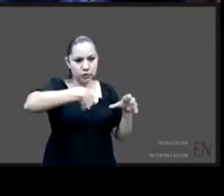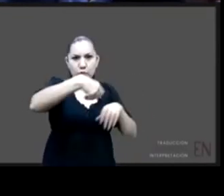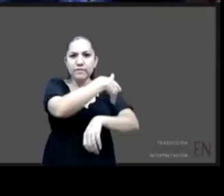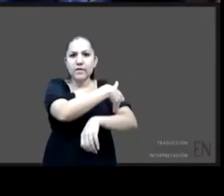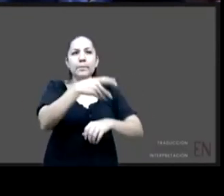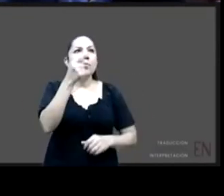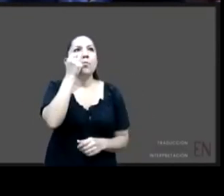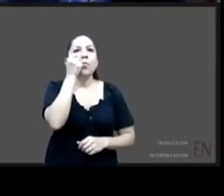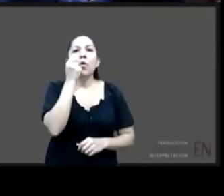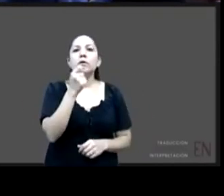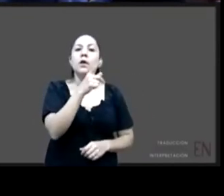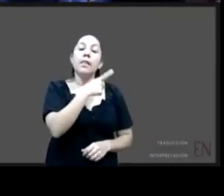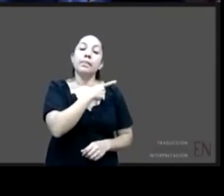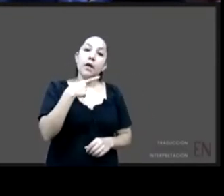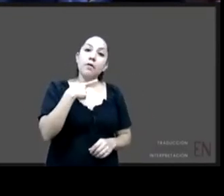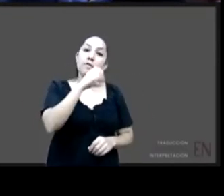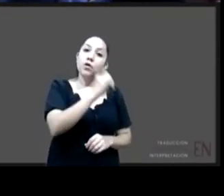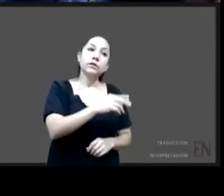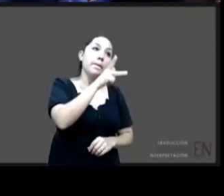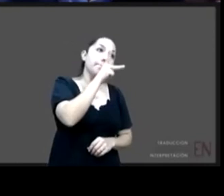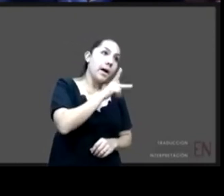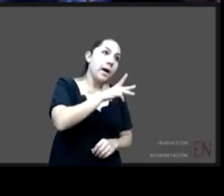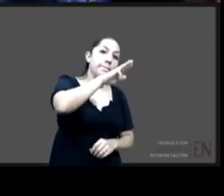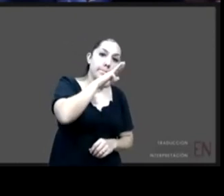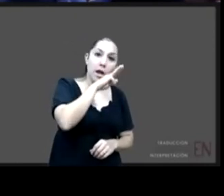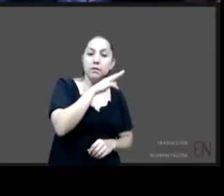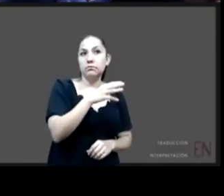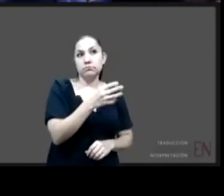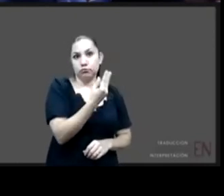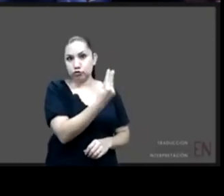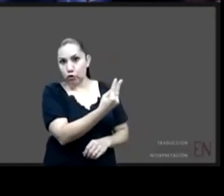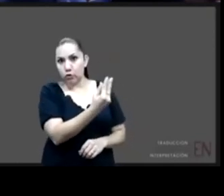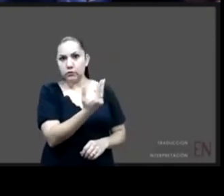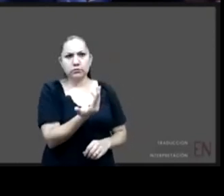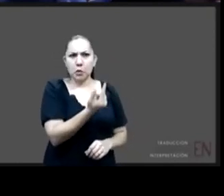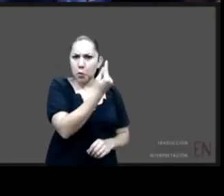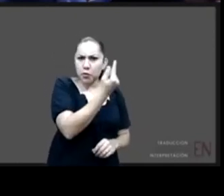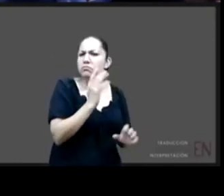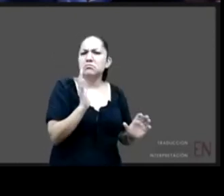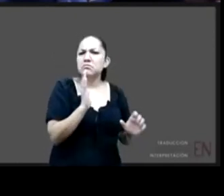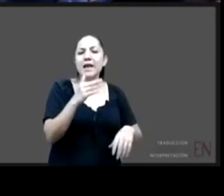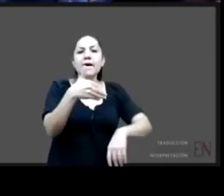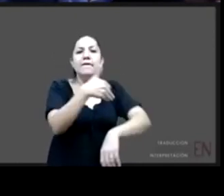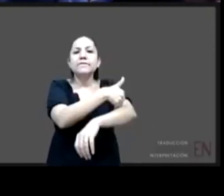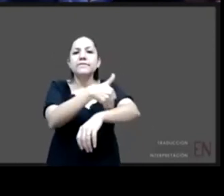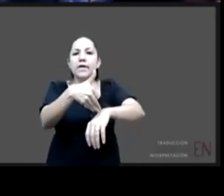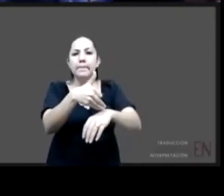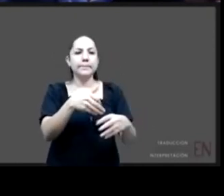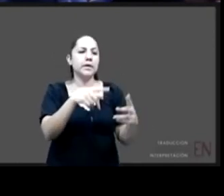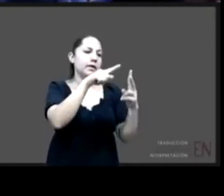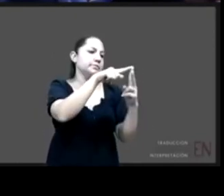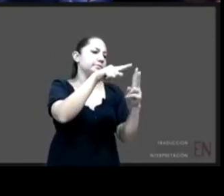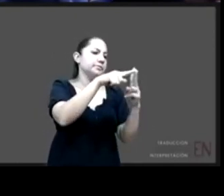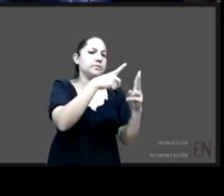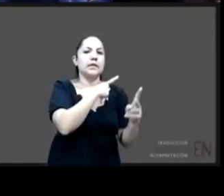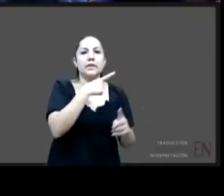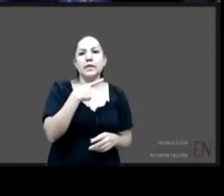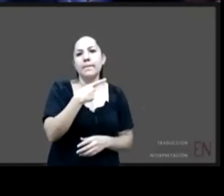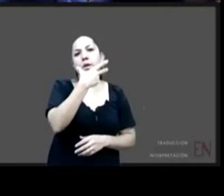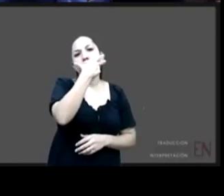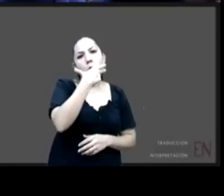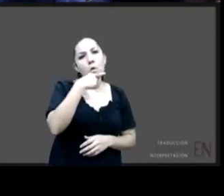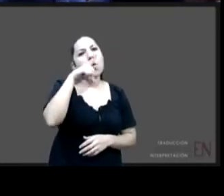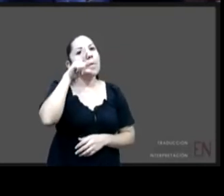que sea no buscamos la formalidad de la familia o un matrimonio constituido por un casamiento